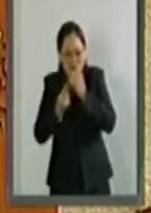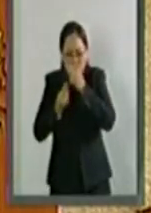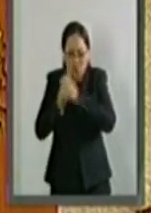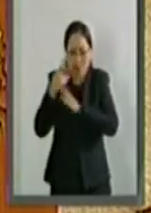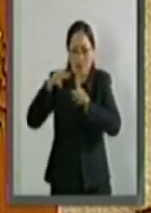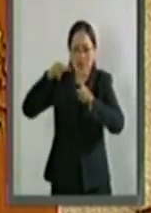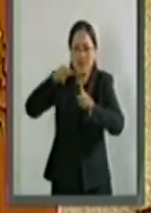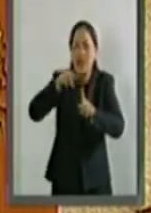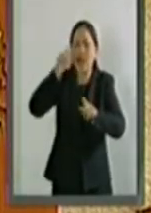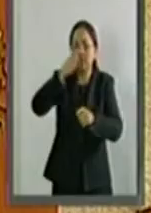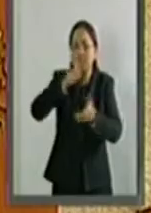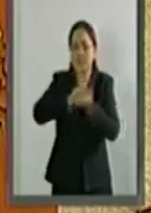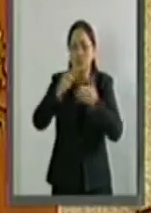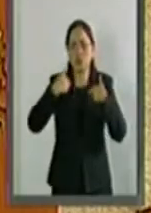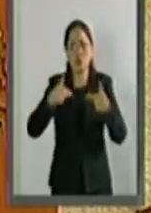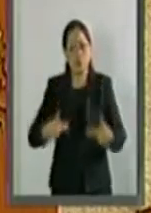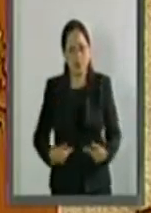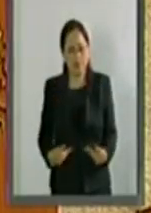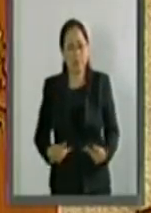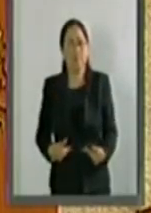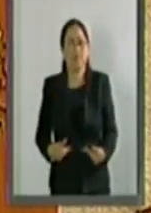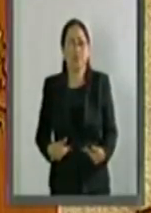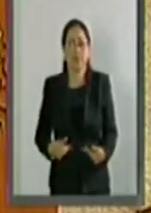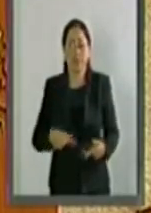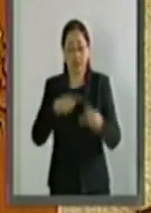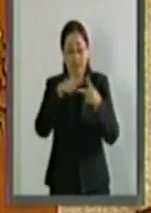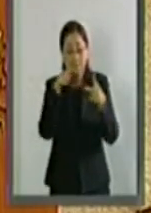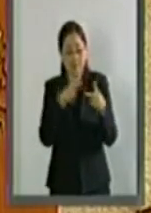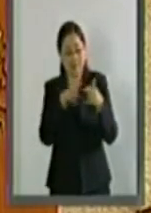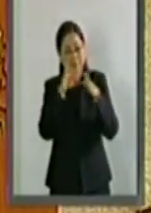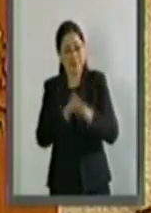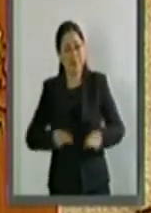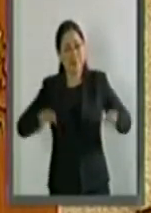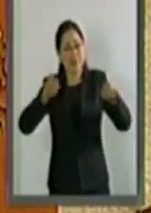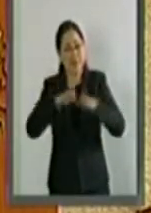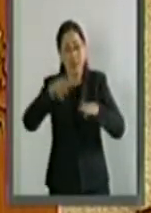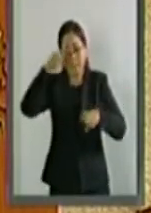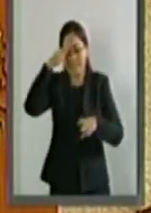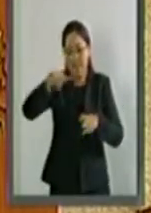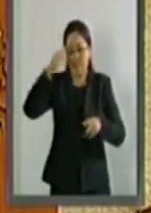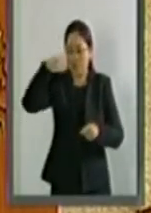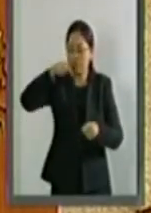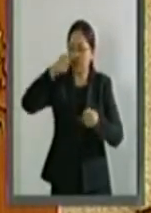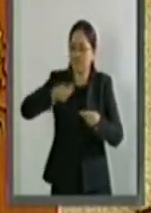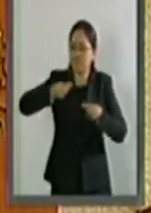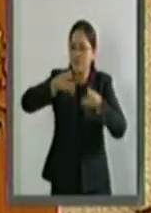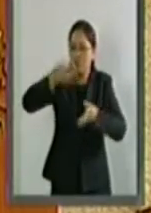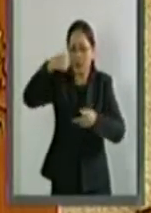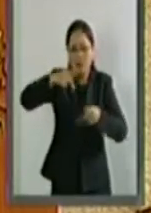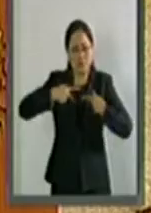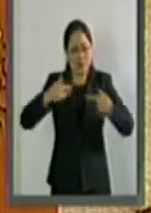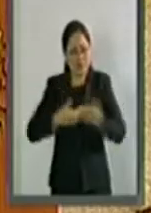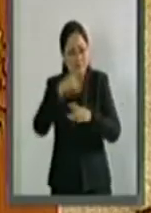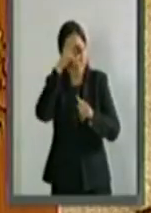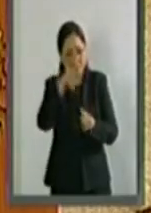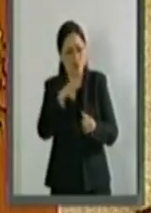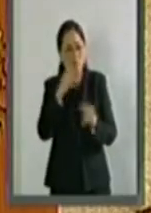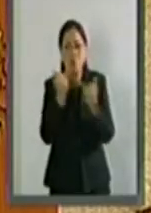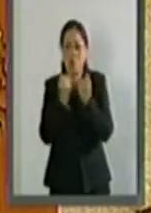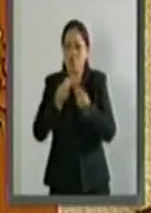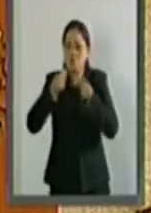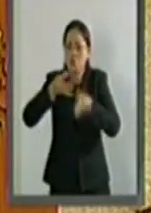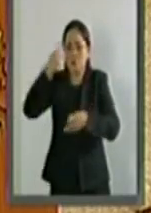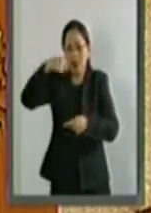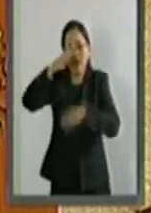perspectiva de derechos humanos. Y son dos grandes aportaciones de México, no sólo para los mexicanos, sino para el mundo.